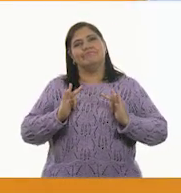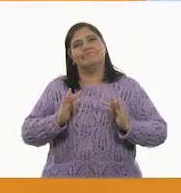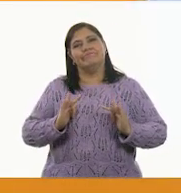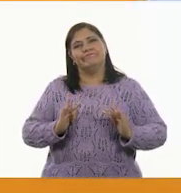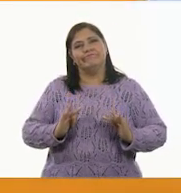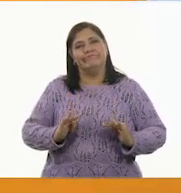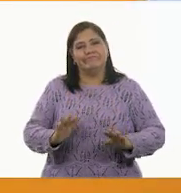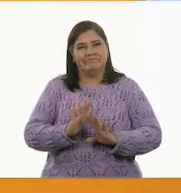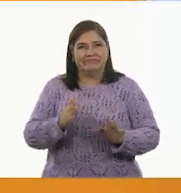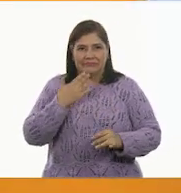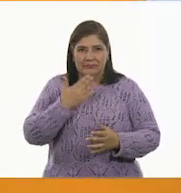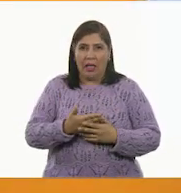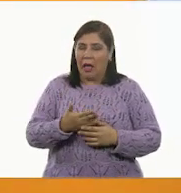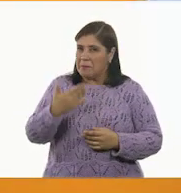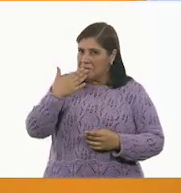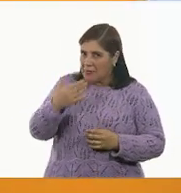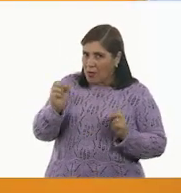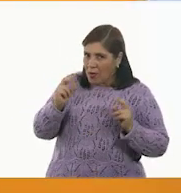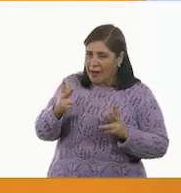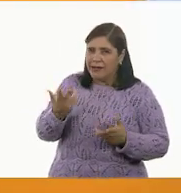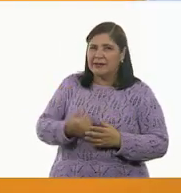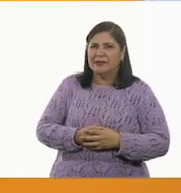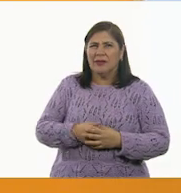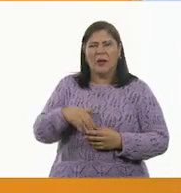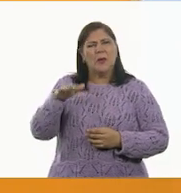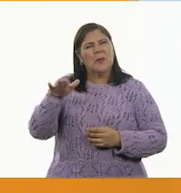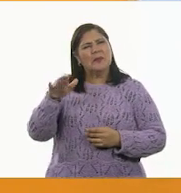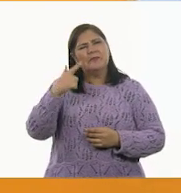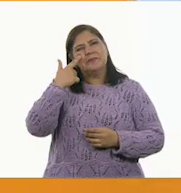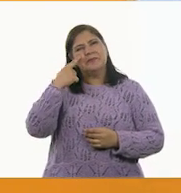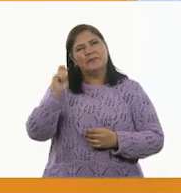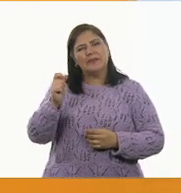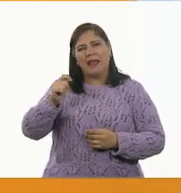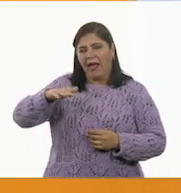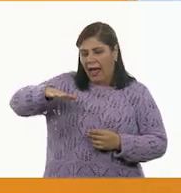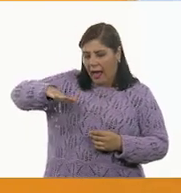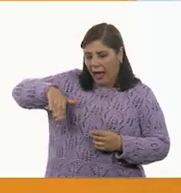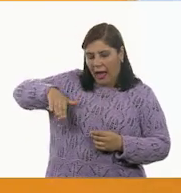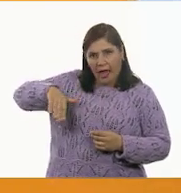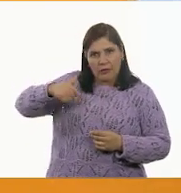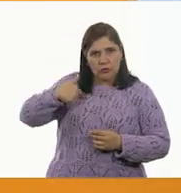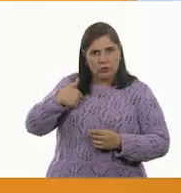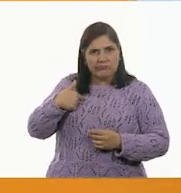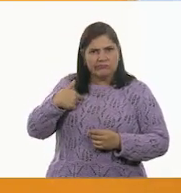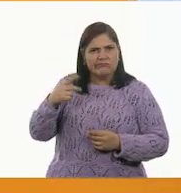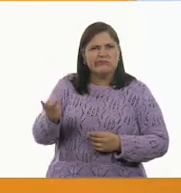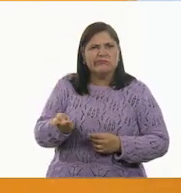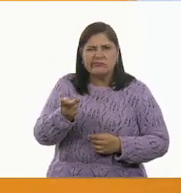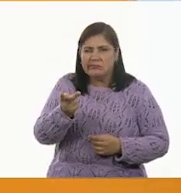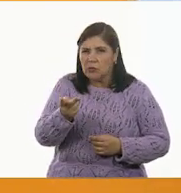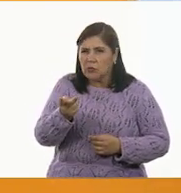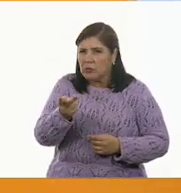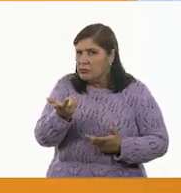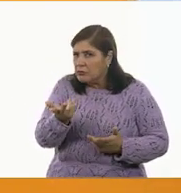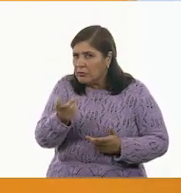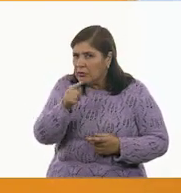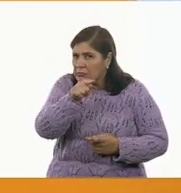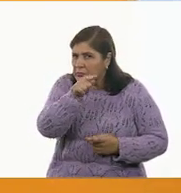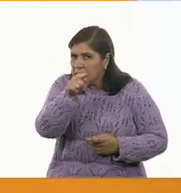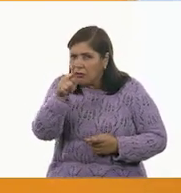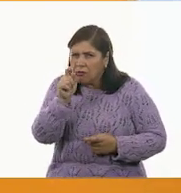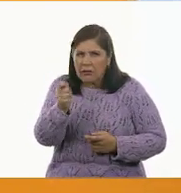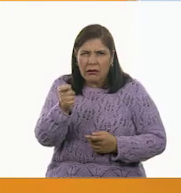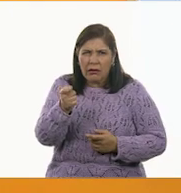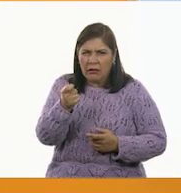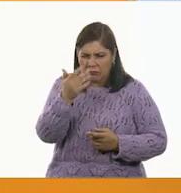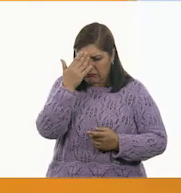Excelente. Oye, y por ejemplo, hace ratito les hice una pregunta, ¿verdad? Querían saber si eran buenos o